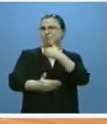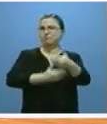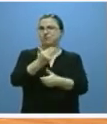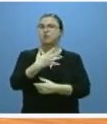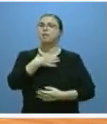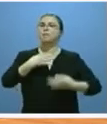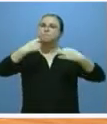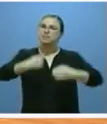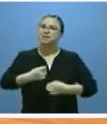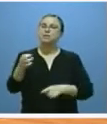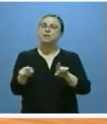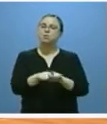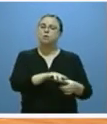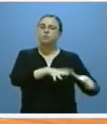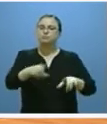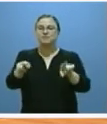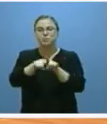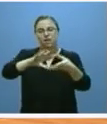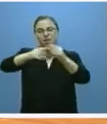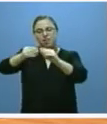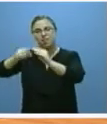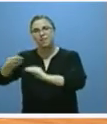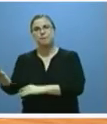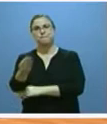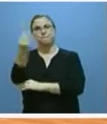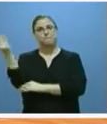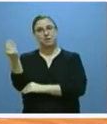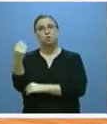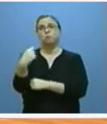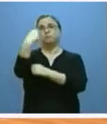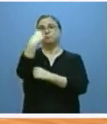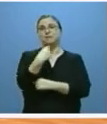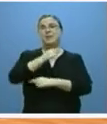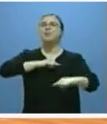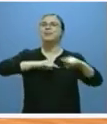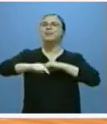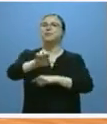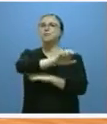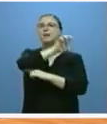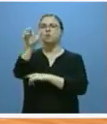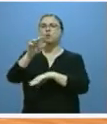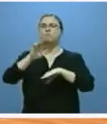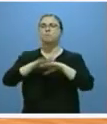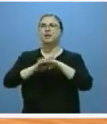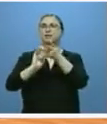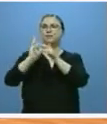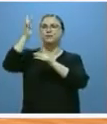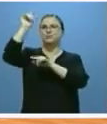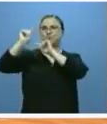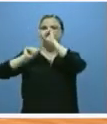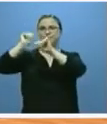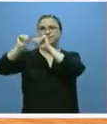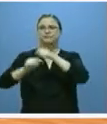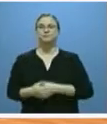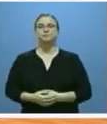que debe asegurarse la ejecución en ellas de los ajustes y mejoras que impone la Directiva Europea de Emisiones. En